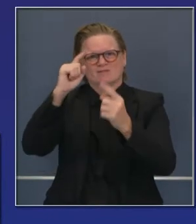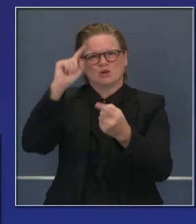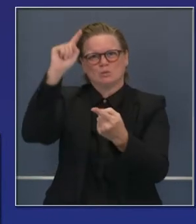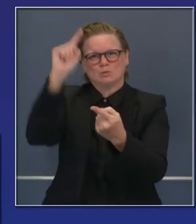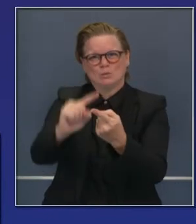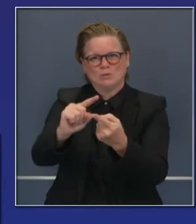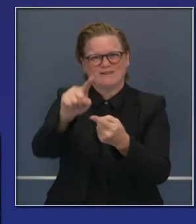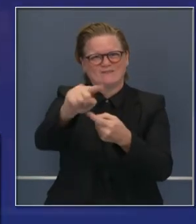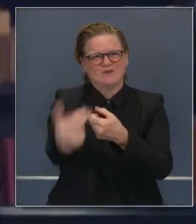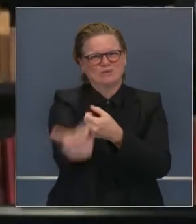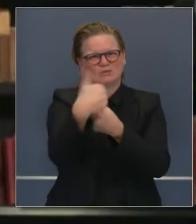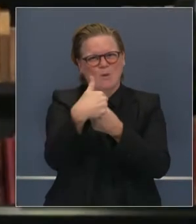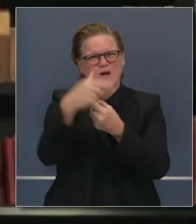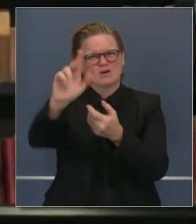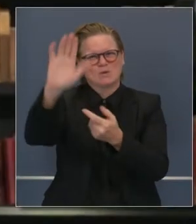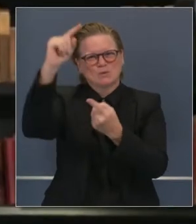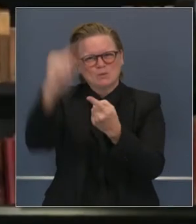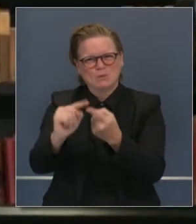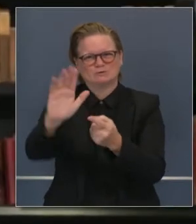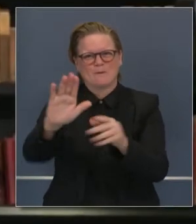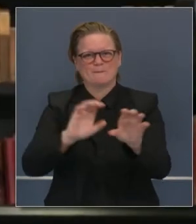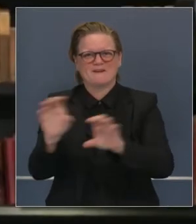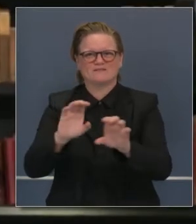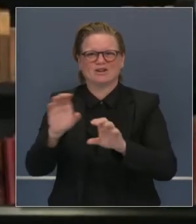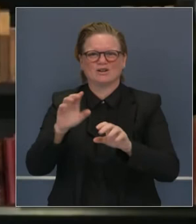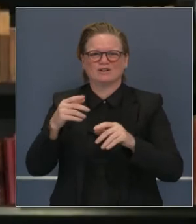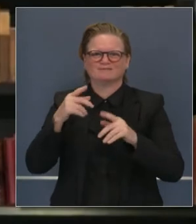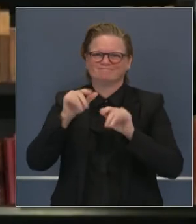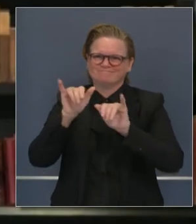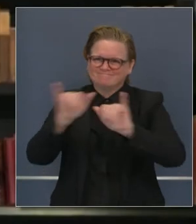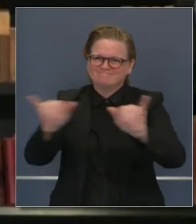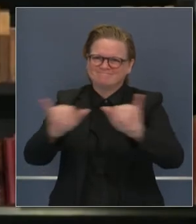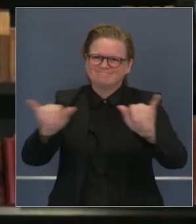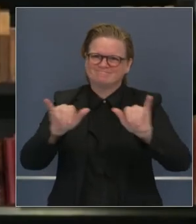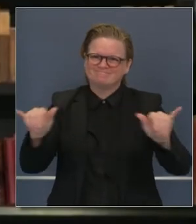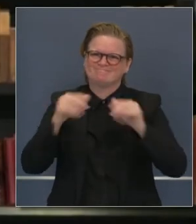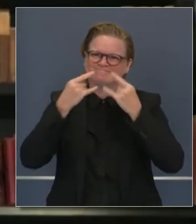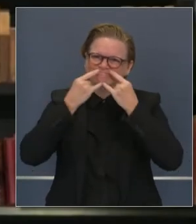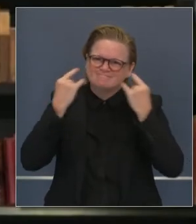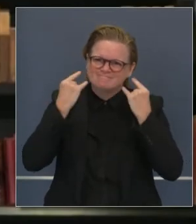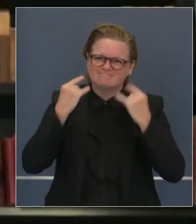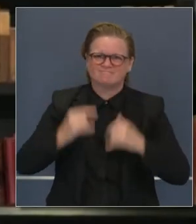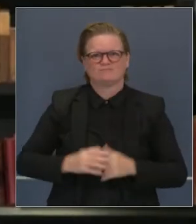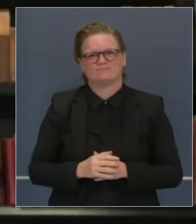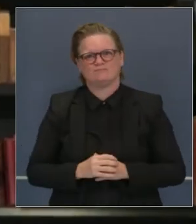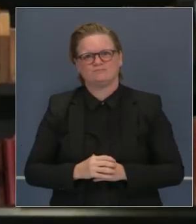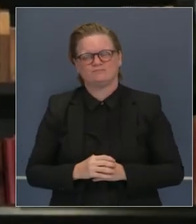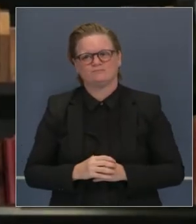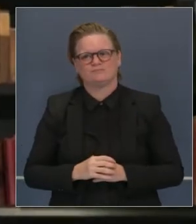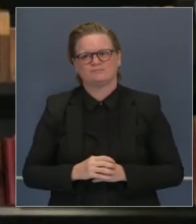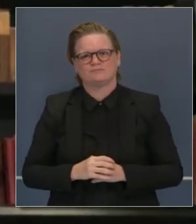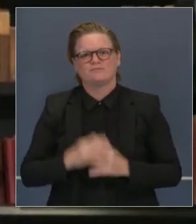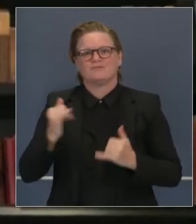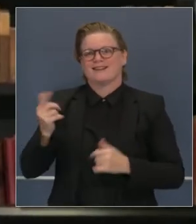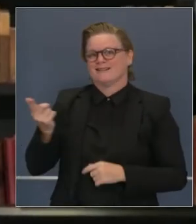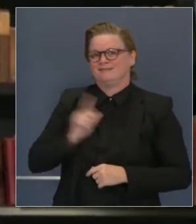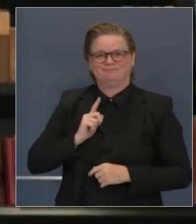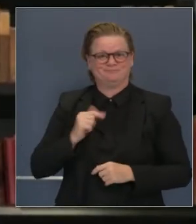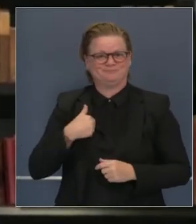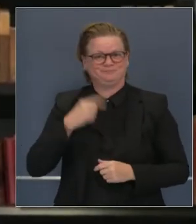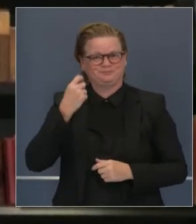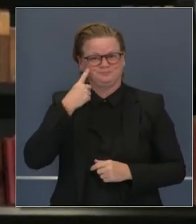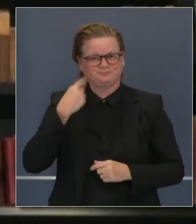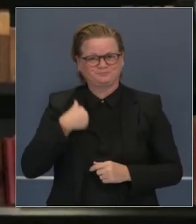esos repuntes. Si me permite, Dr. Galli, interceder con algo más y